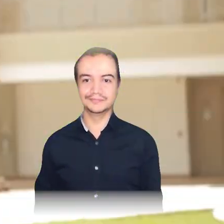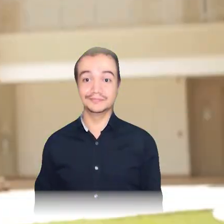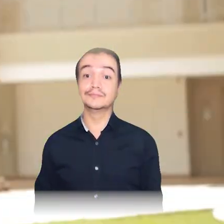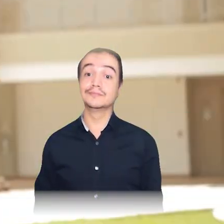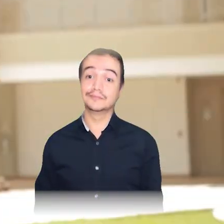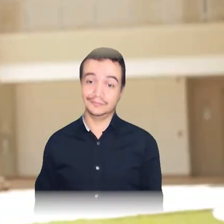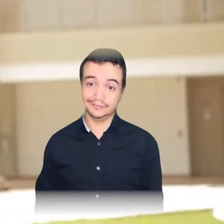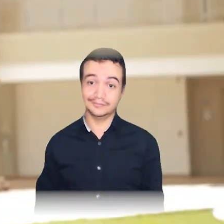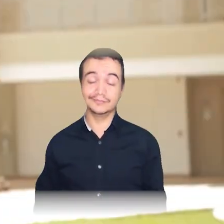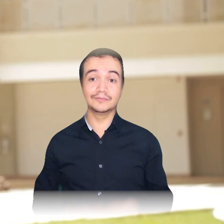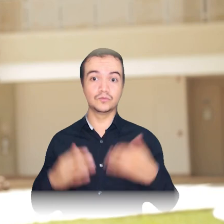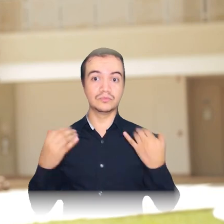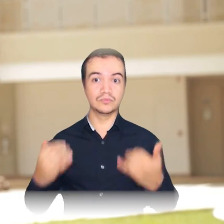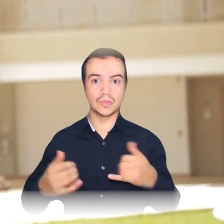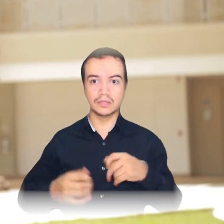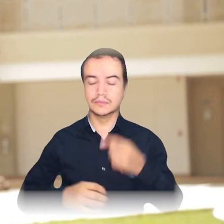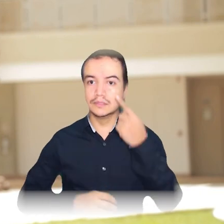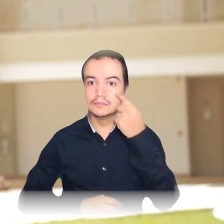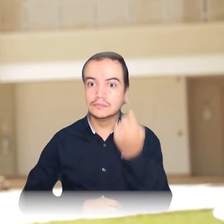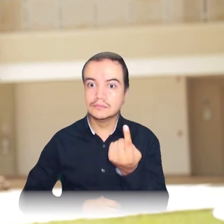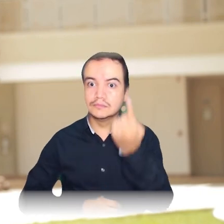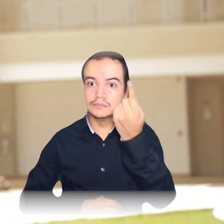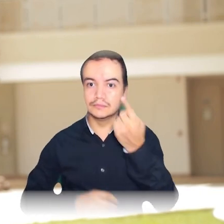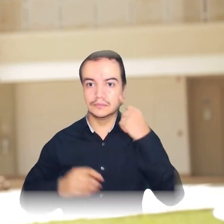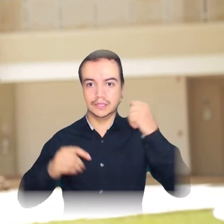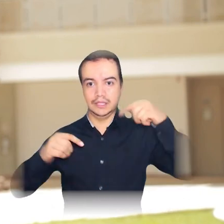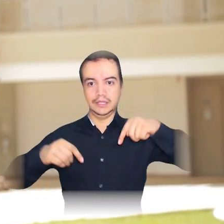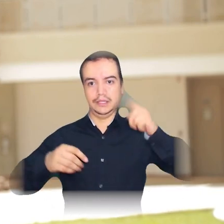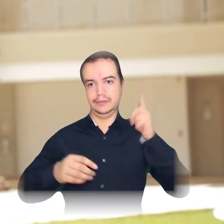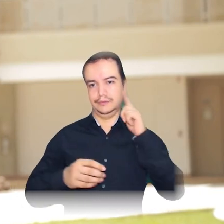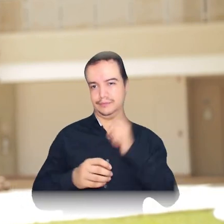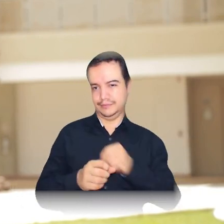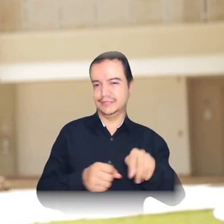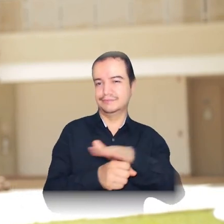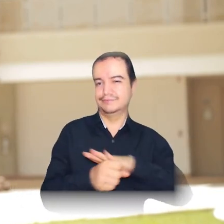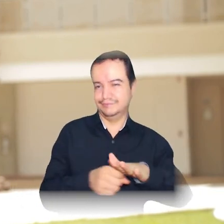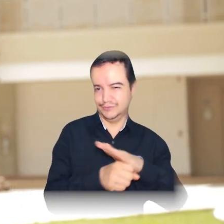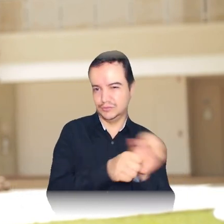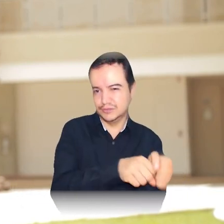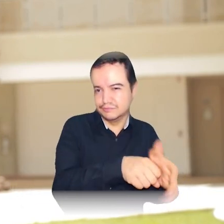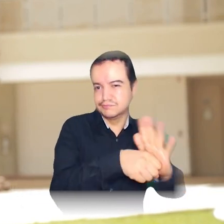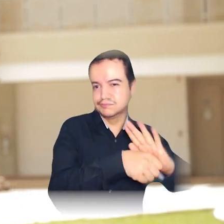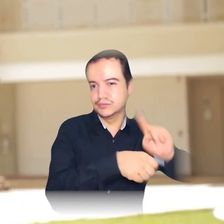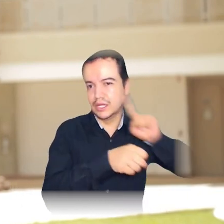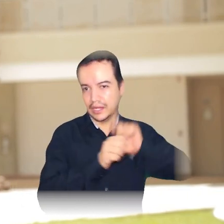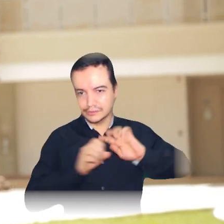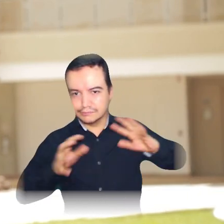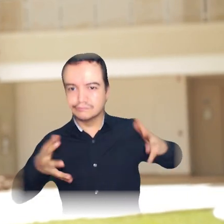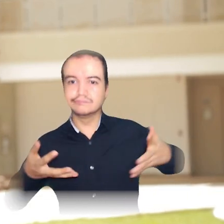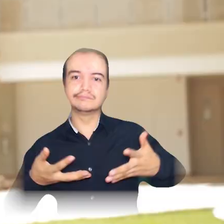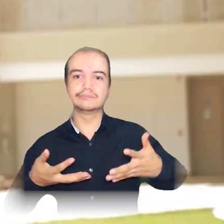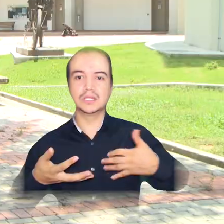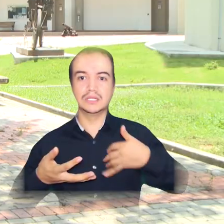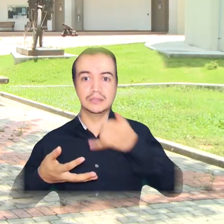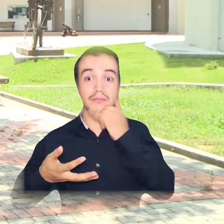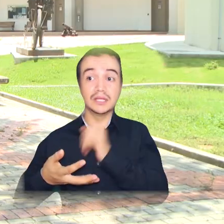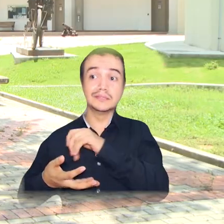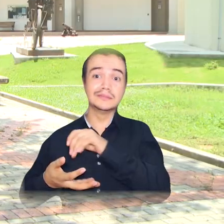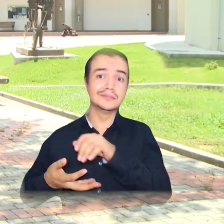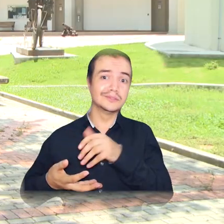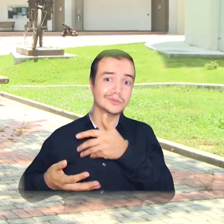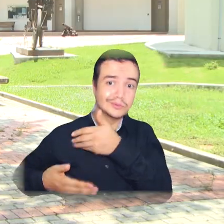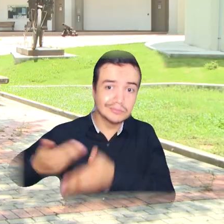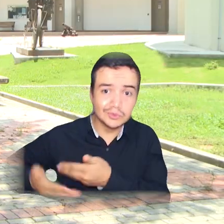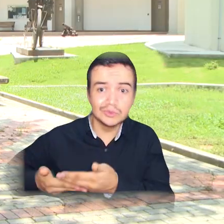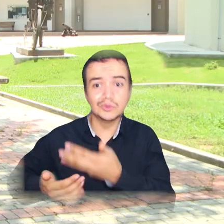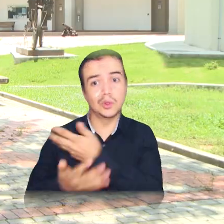Como medida excepcional, por única vez y enmarcado en la emergencia sanitaria originada por la pandemia que ha obligado a que todos los